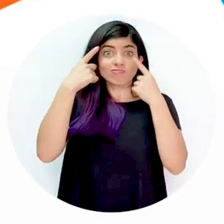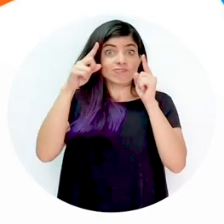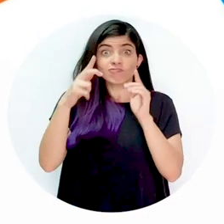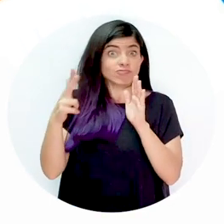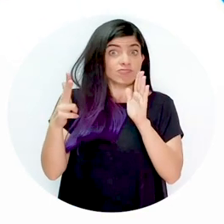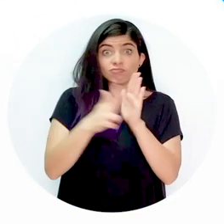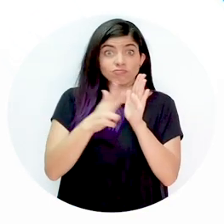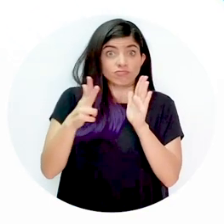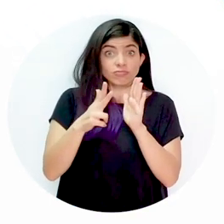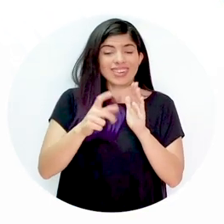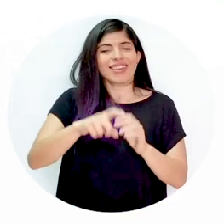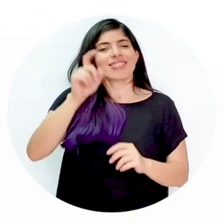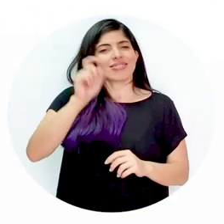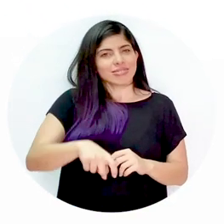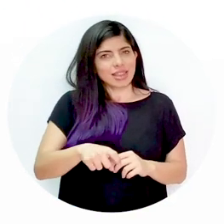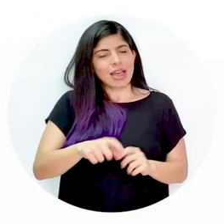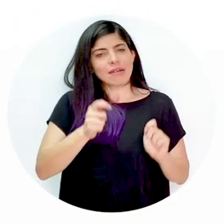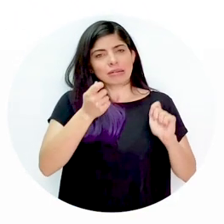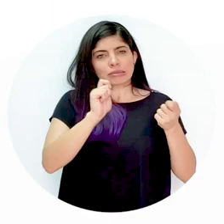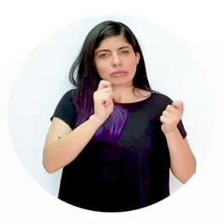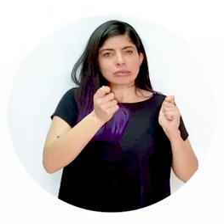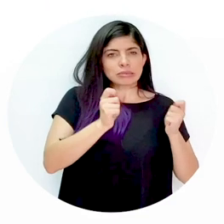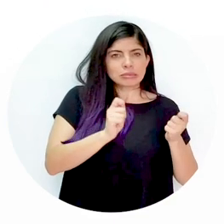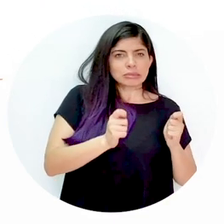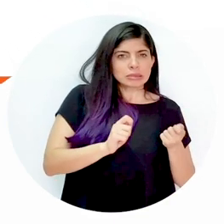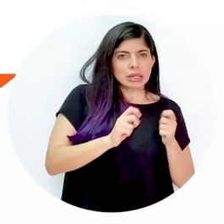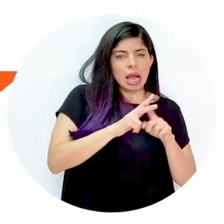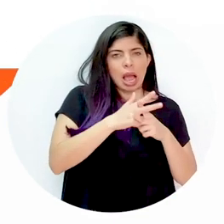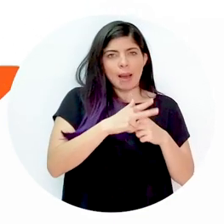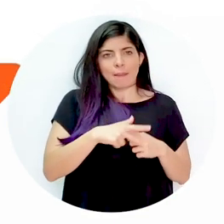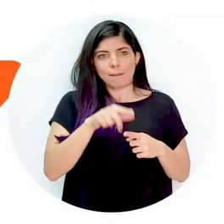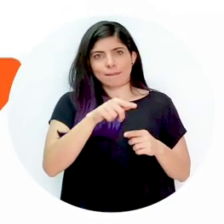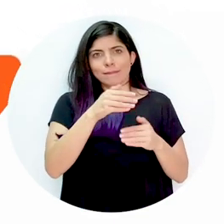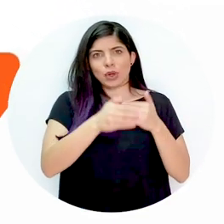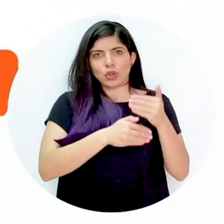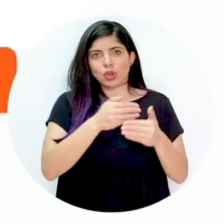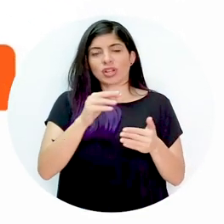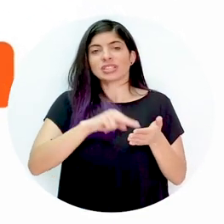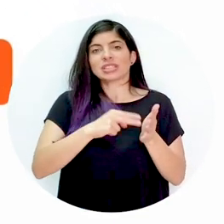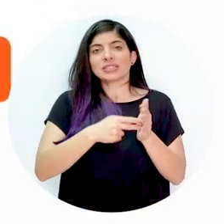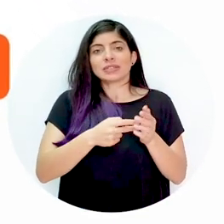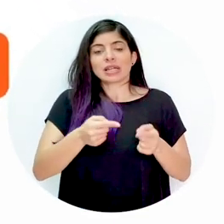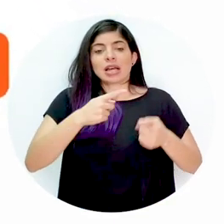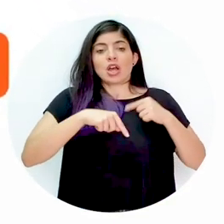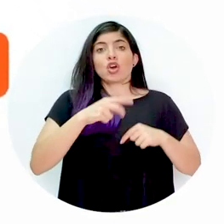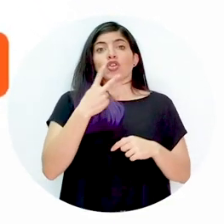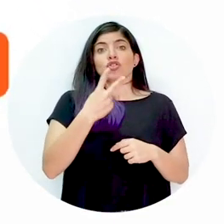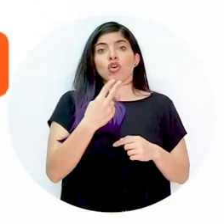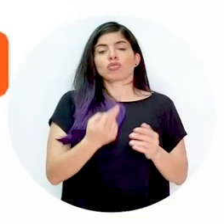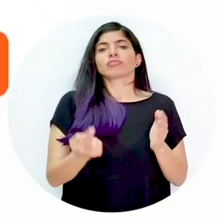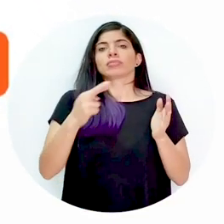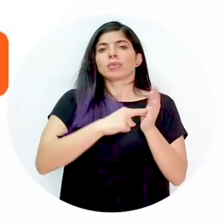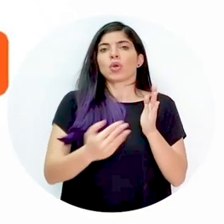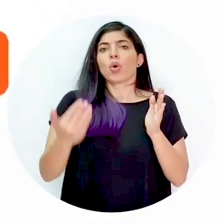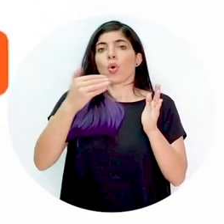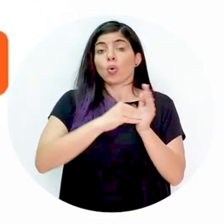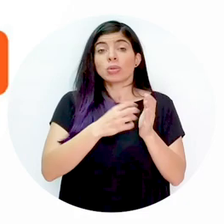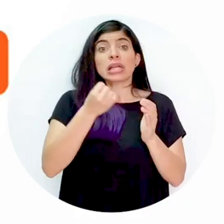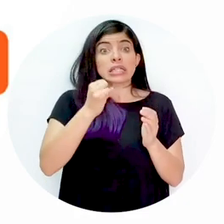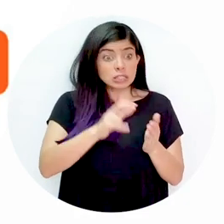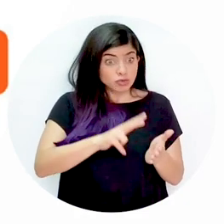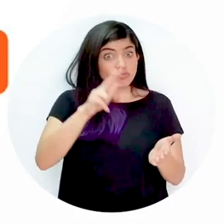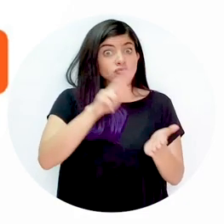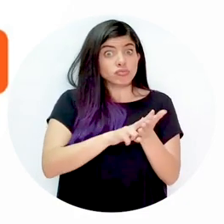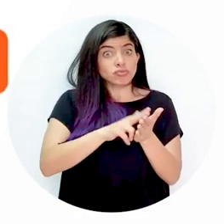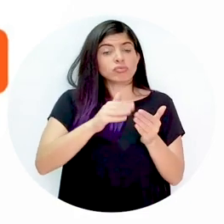cumpla con la aprobación, se deben hacer los cambios al protocolo, es decir, repetir el paso 2. En caso de que sí